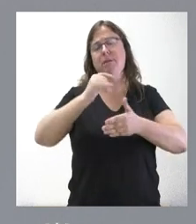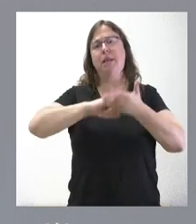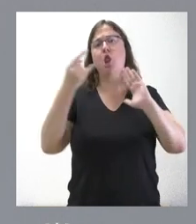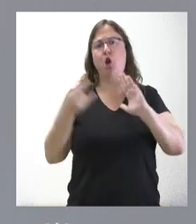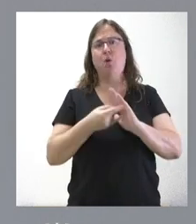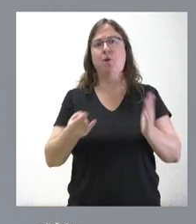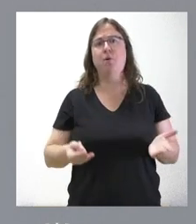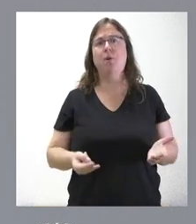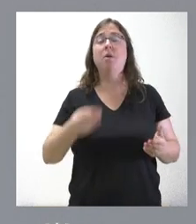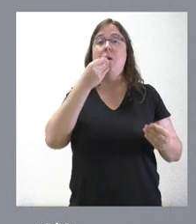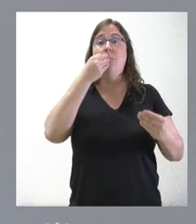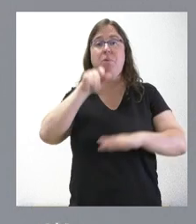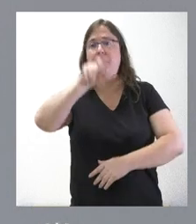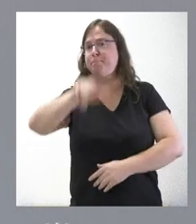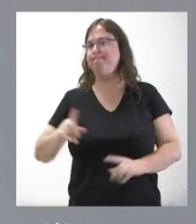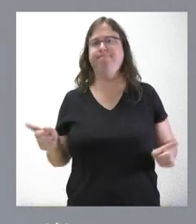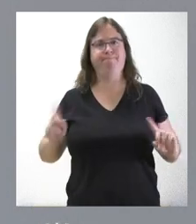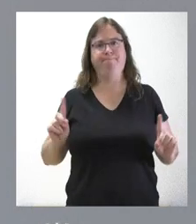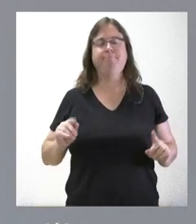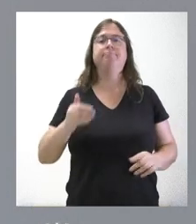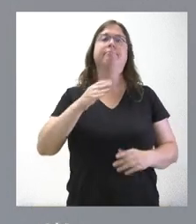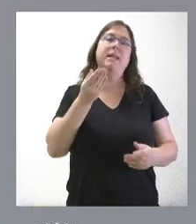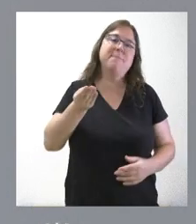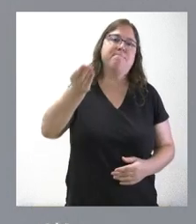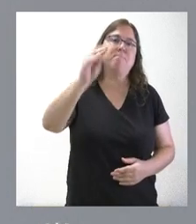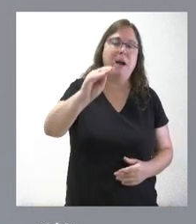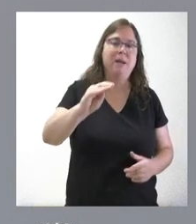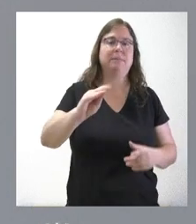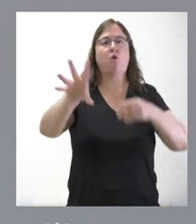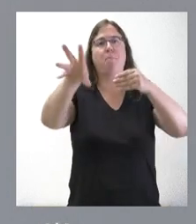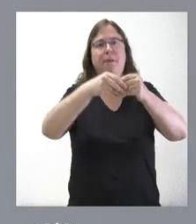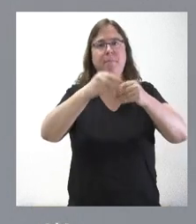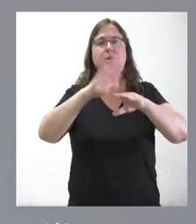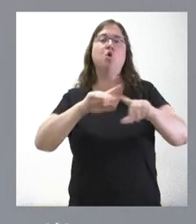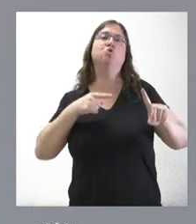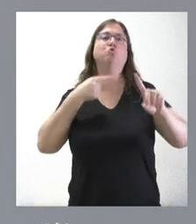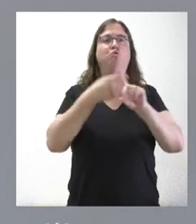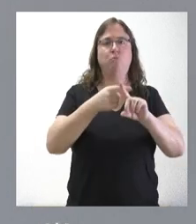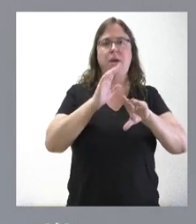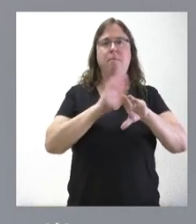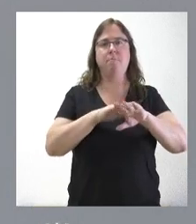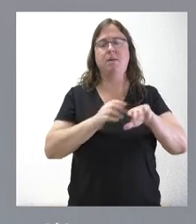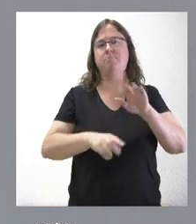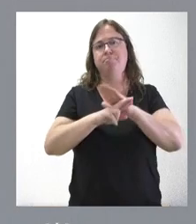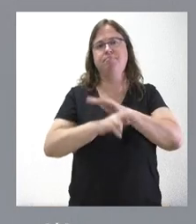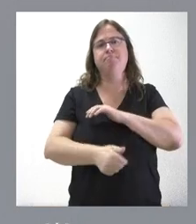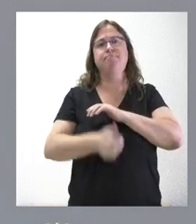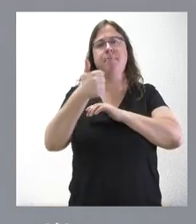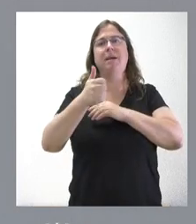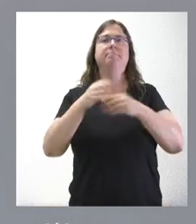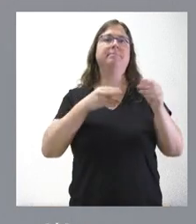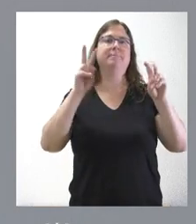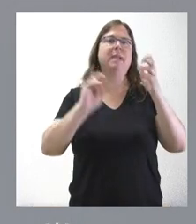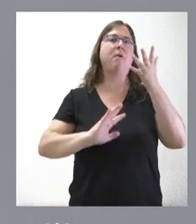No vienen a sustituir ningún otro medio, vienen a añadir, a complementar, a sumar más dispositivos en esta materia de